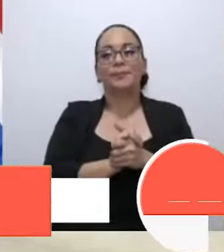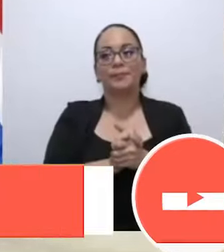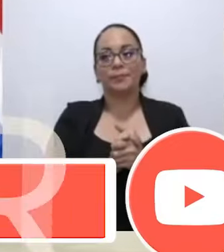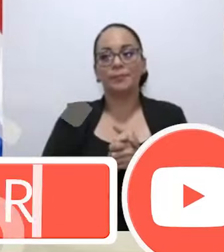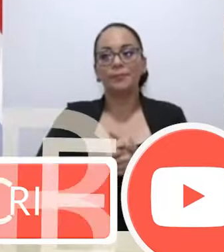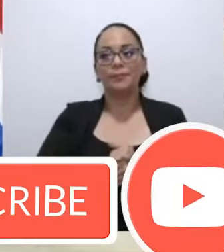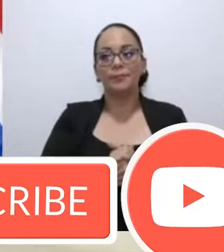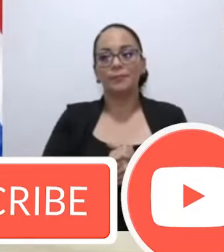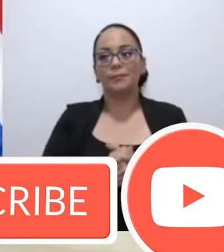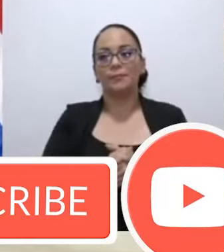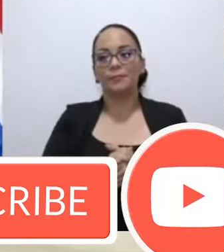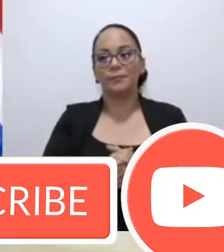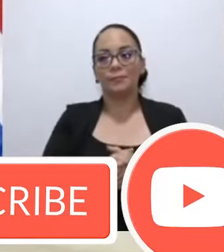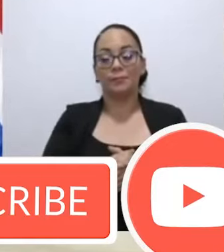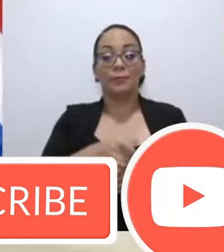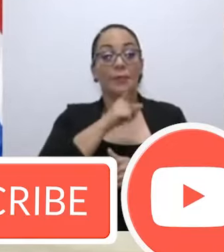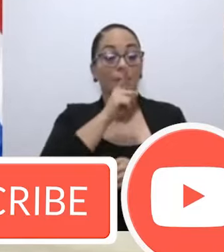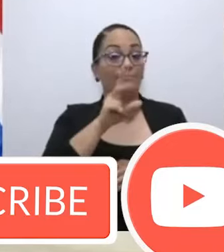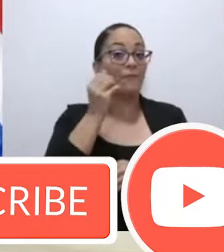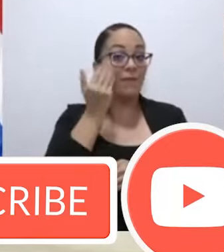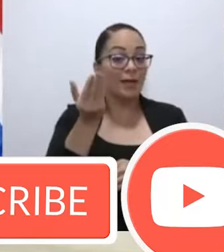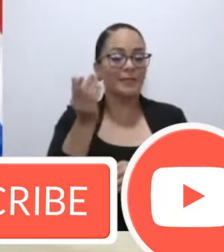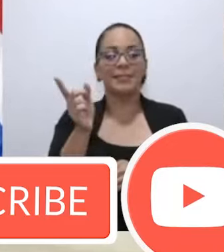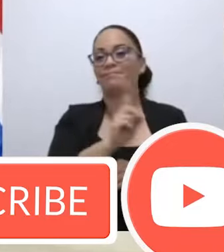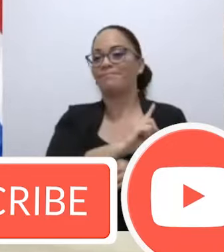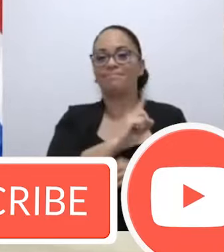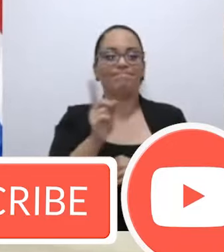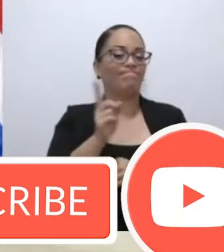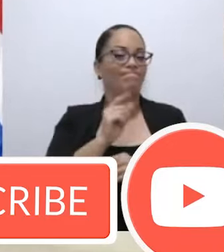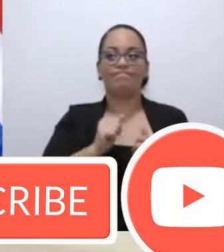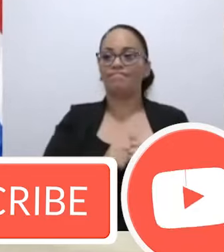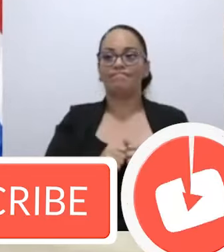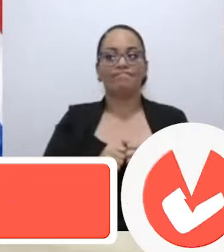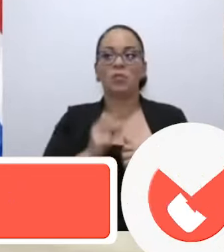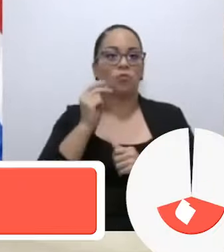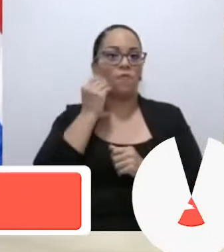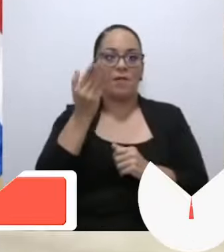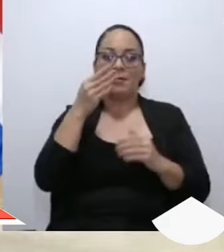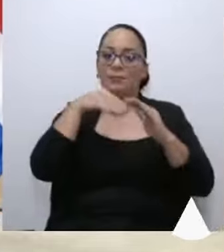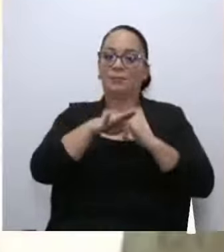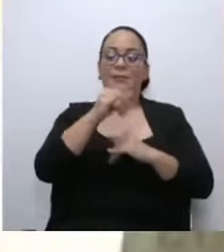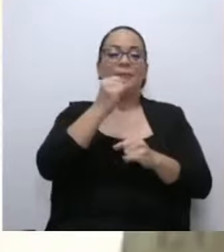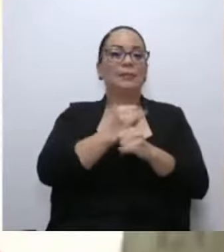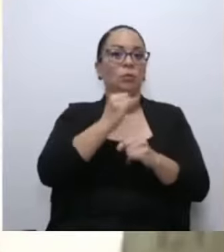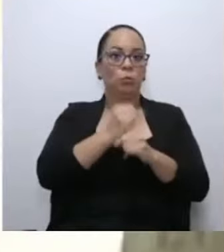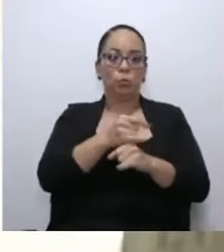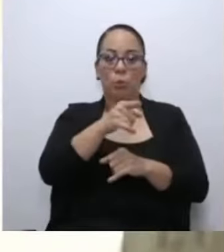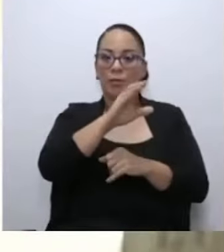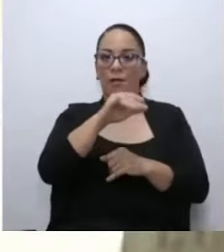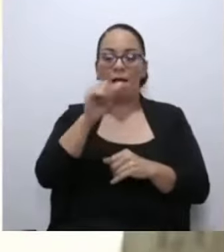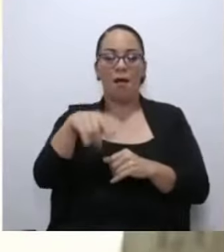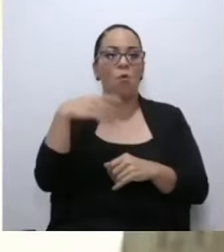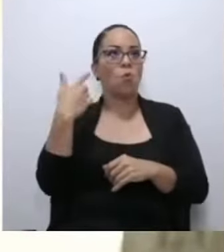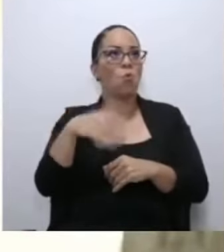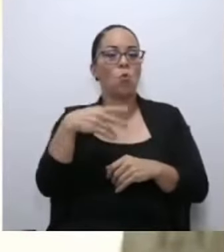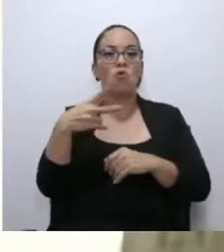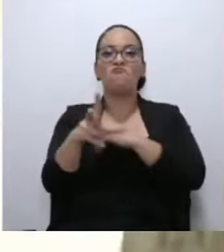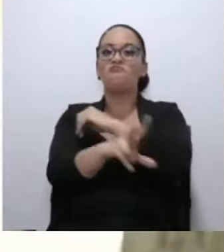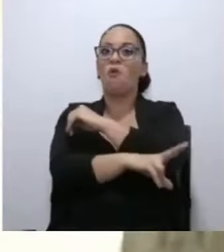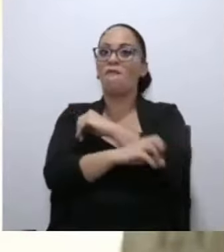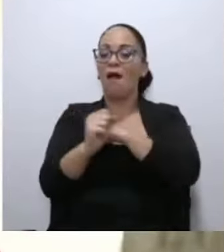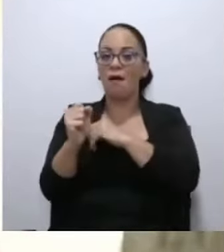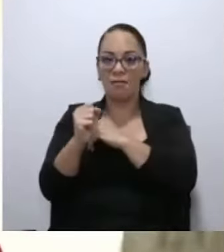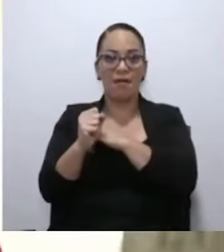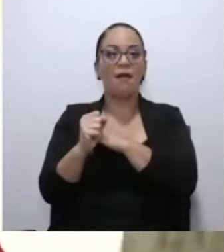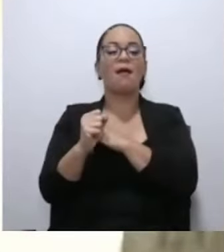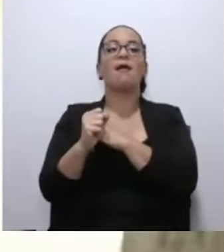No es fácil ingresar a una institución donde ha estado tomada, secuestrada, sobre todo por